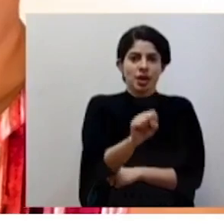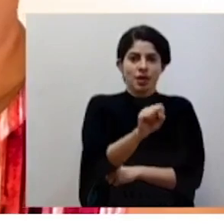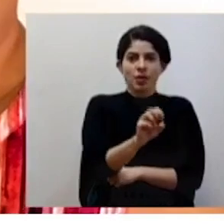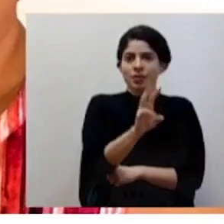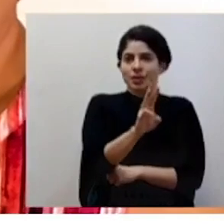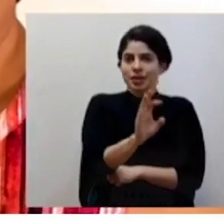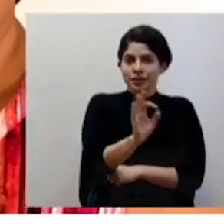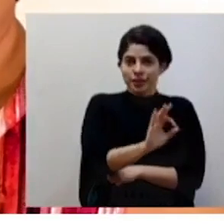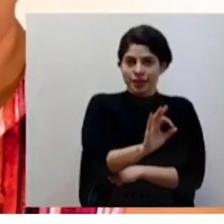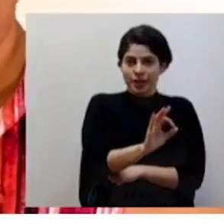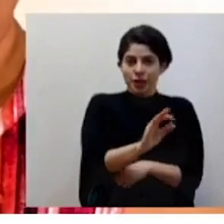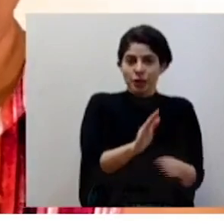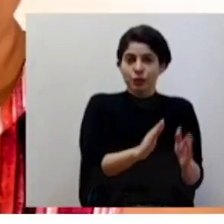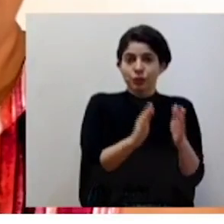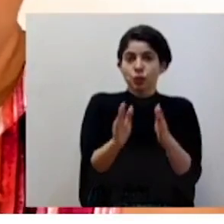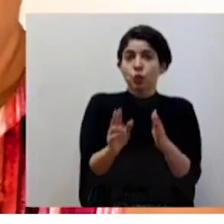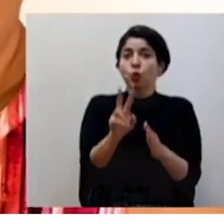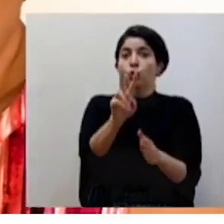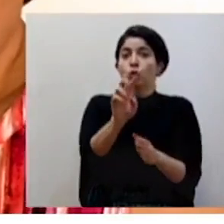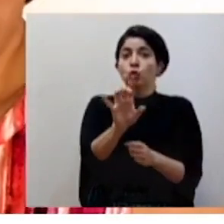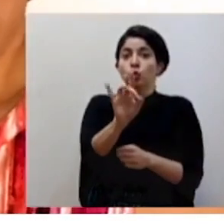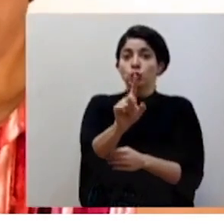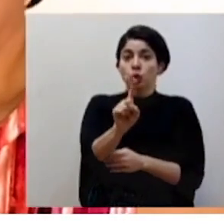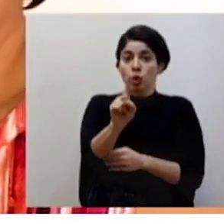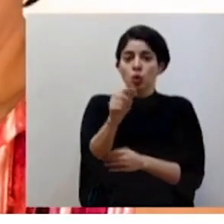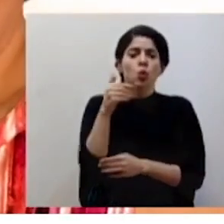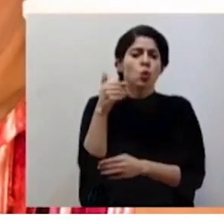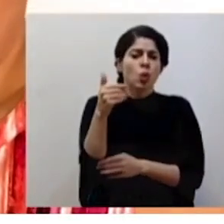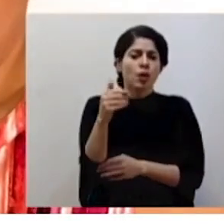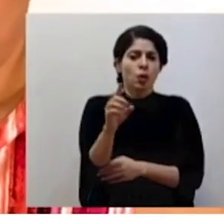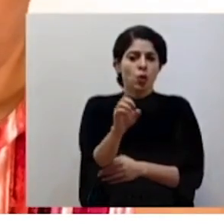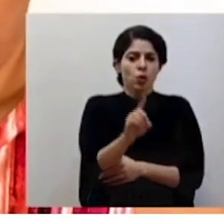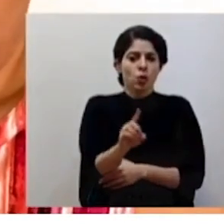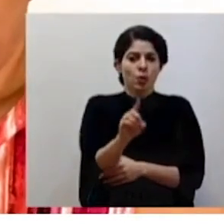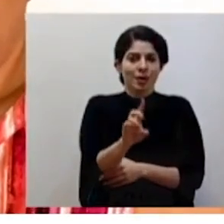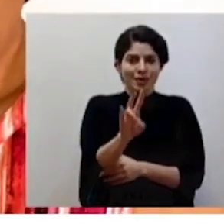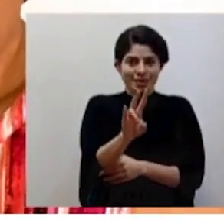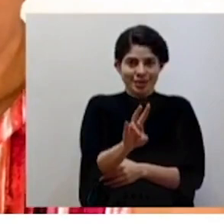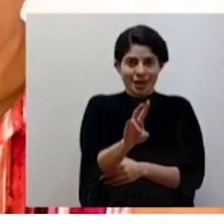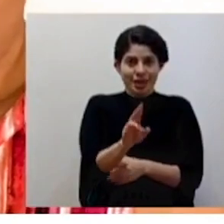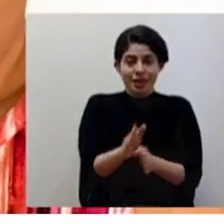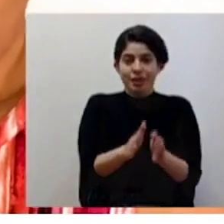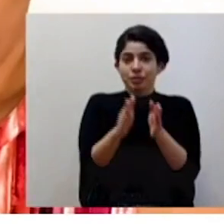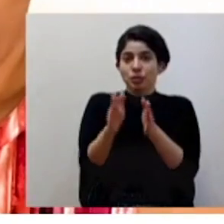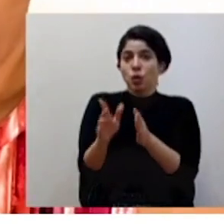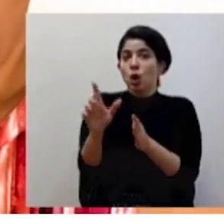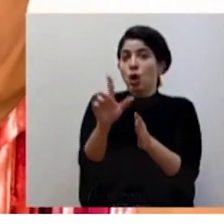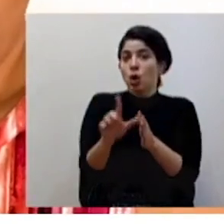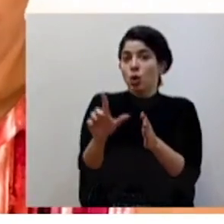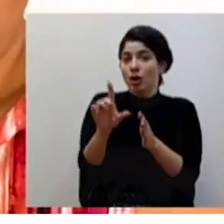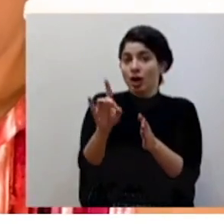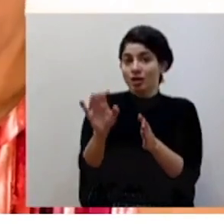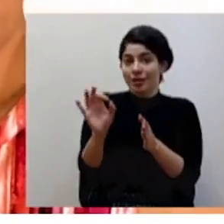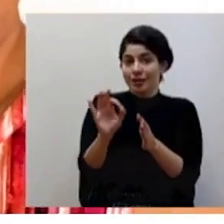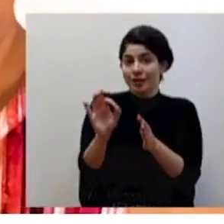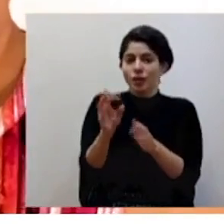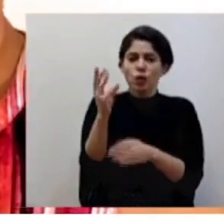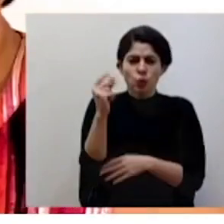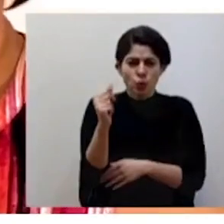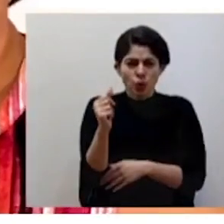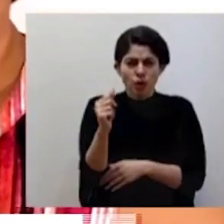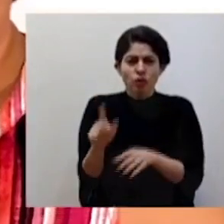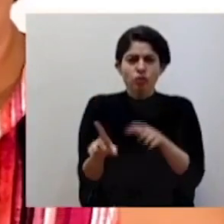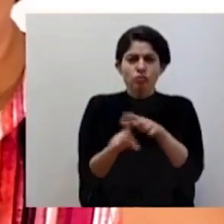6 de febrero, 281 para el día domingo 7. El lunes 8 de febrero se